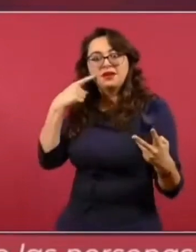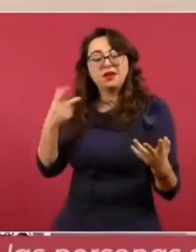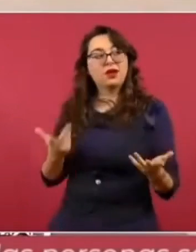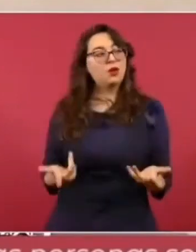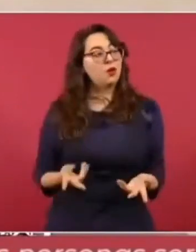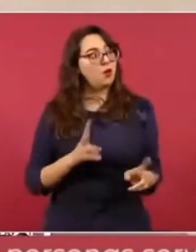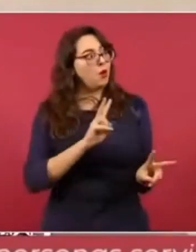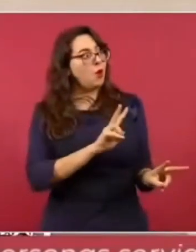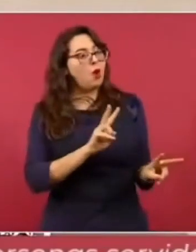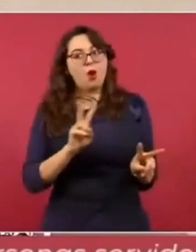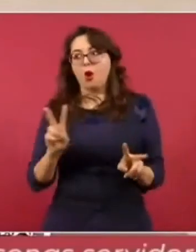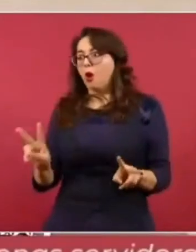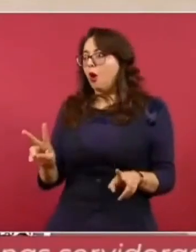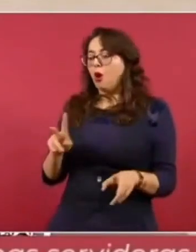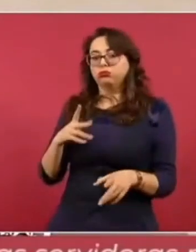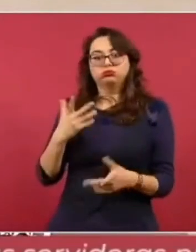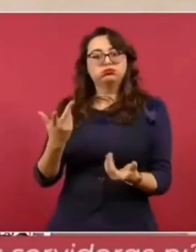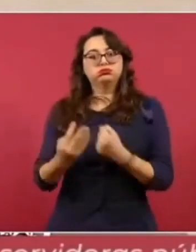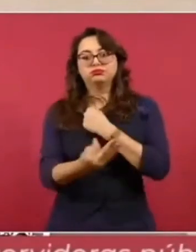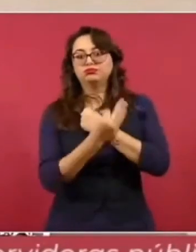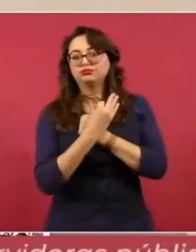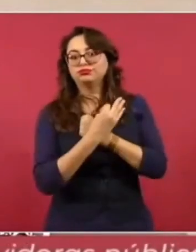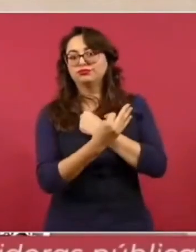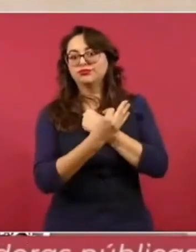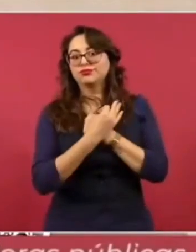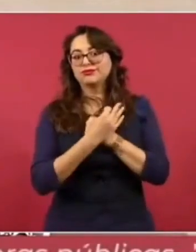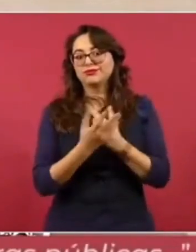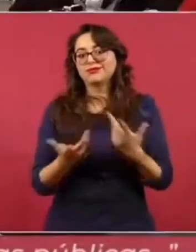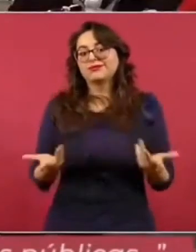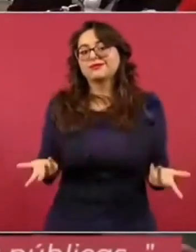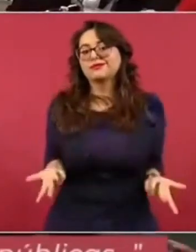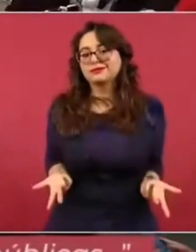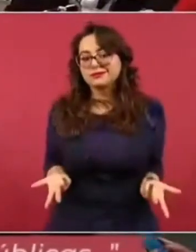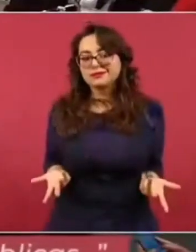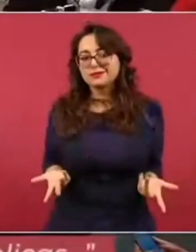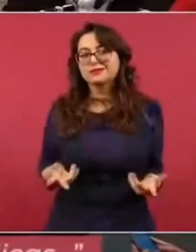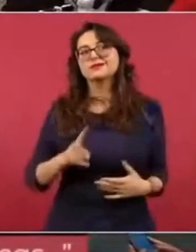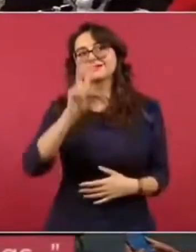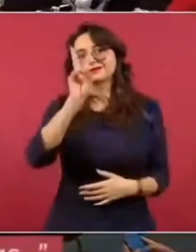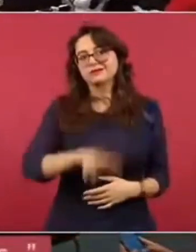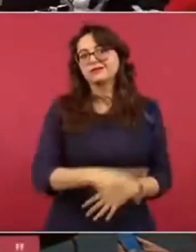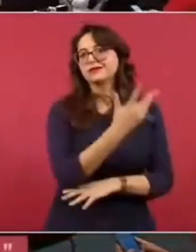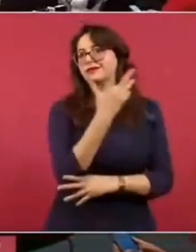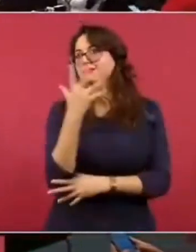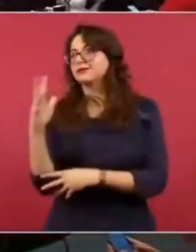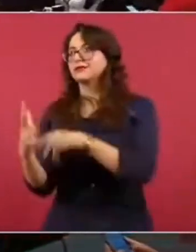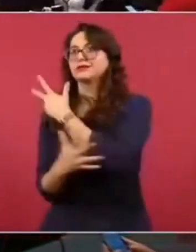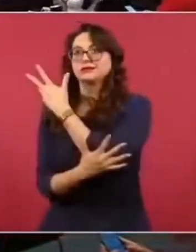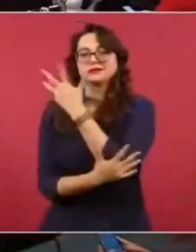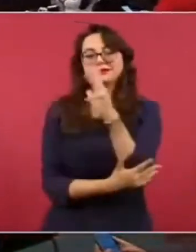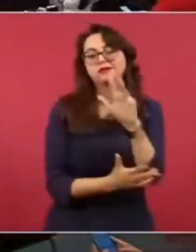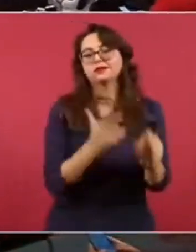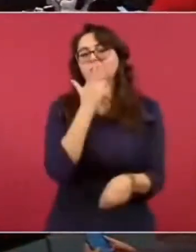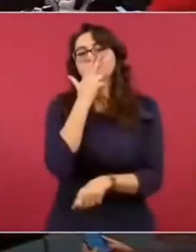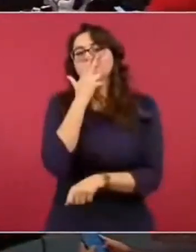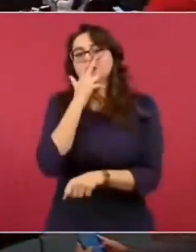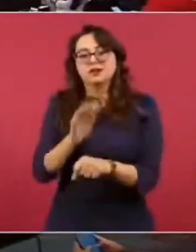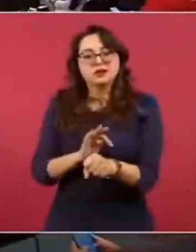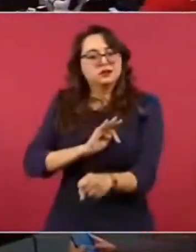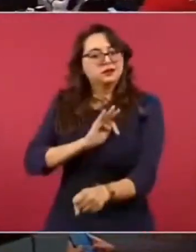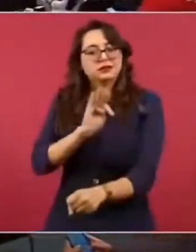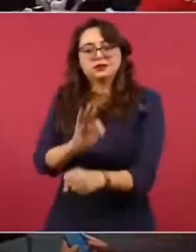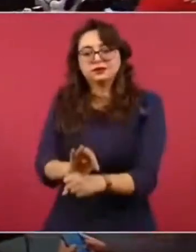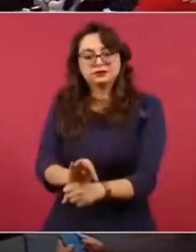pseudoambientalistas. No, porque estaban acostumbrados a tratar